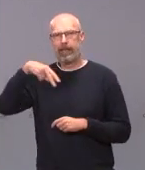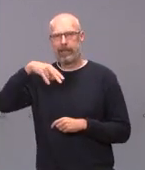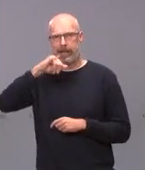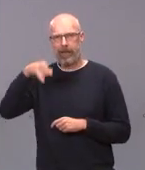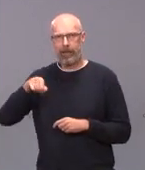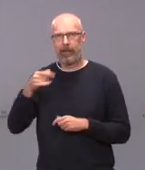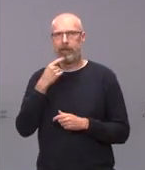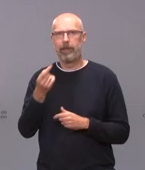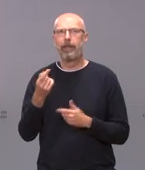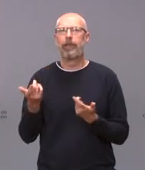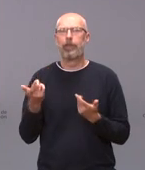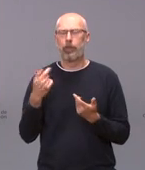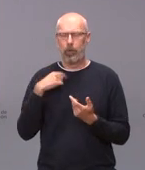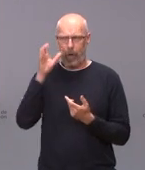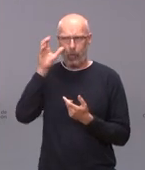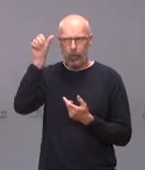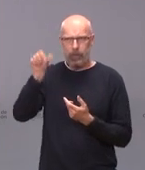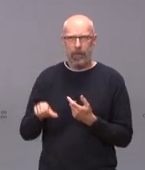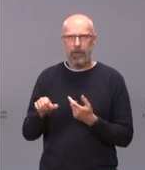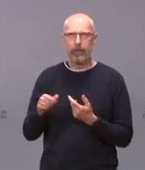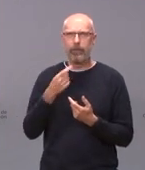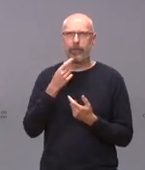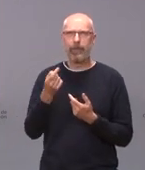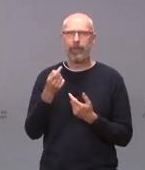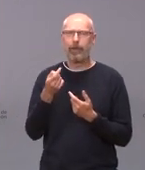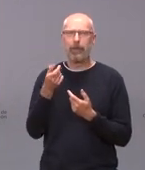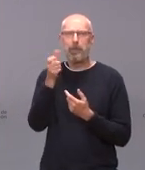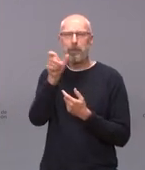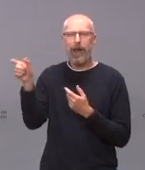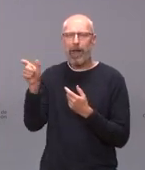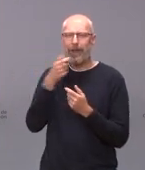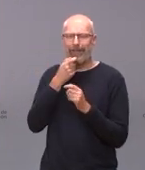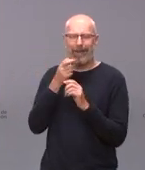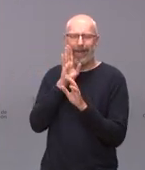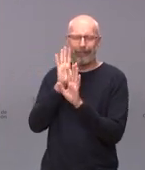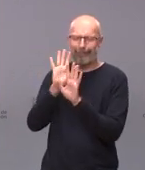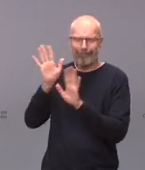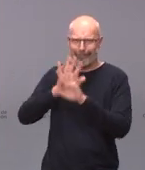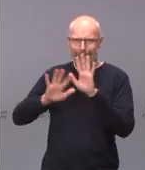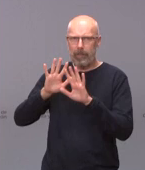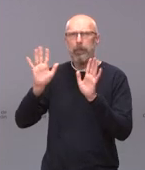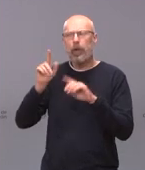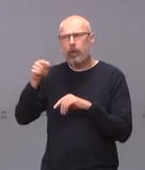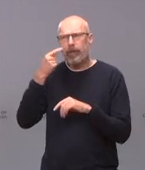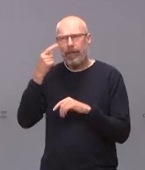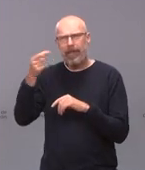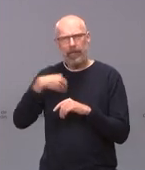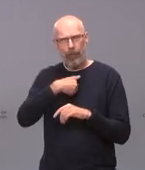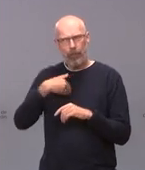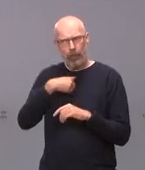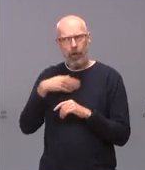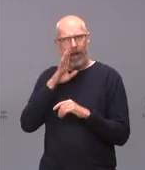extranjerismo estos anglicismos perdone pero muchas de estas funciones no cree que que